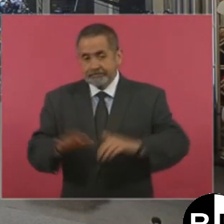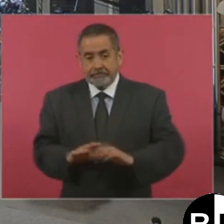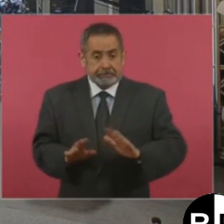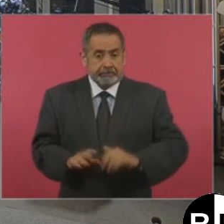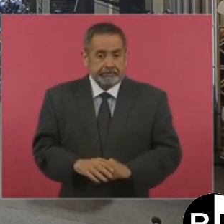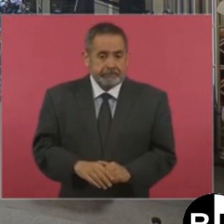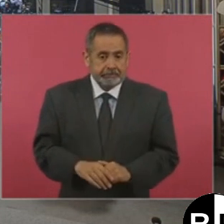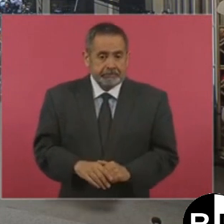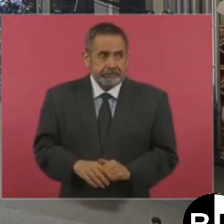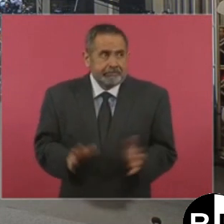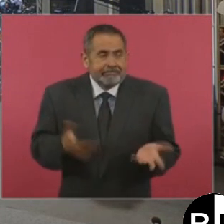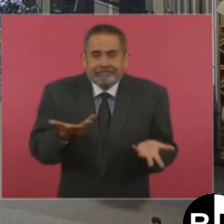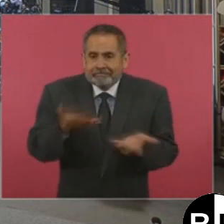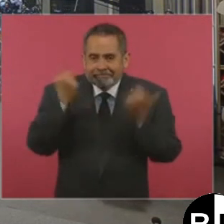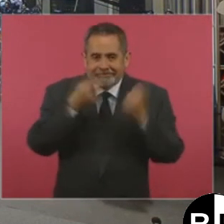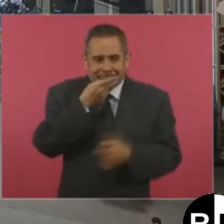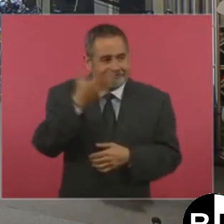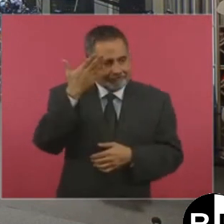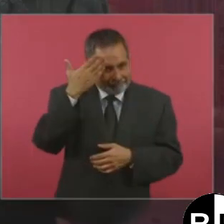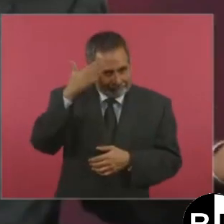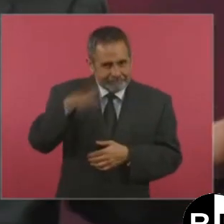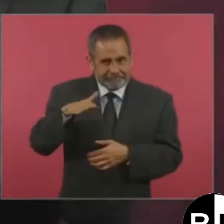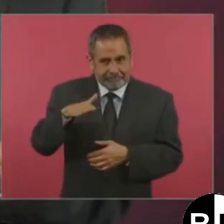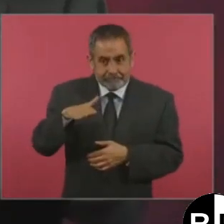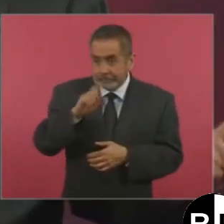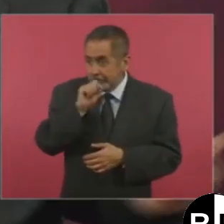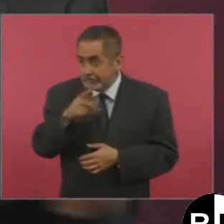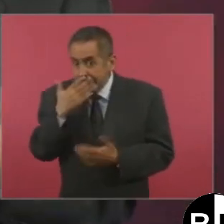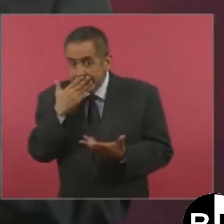sé si decir señora también.